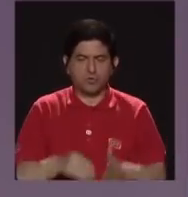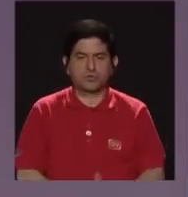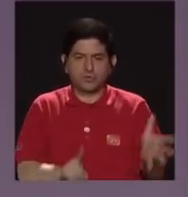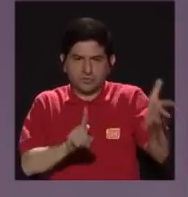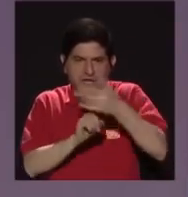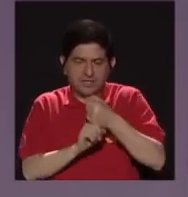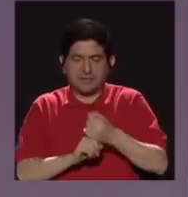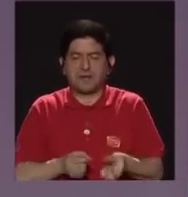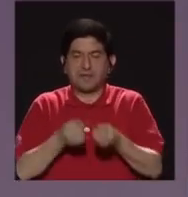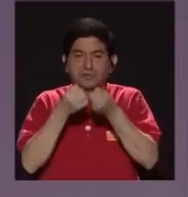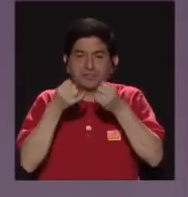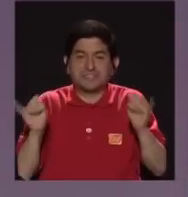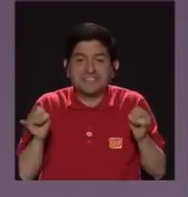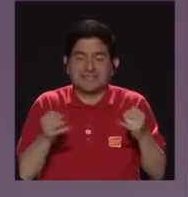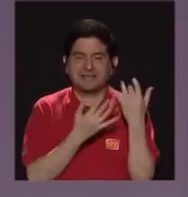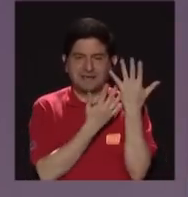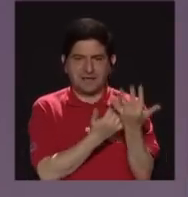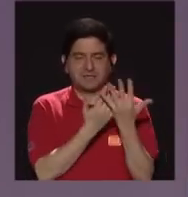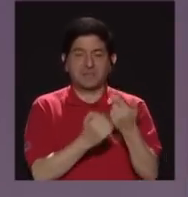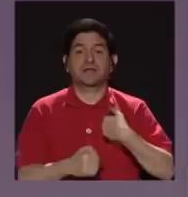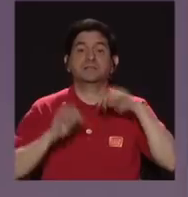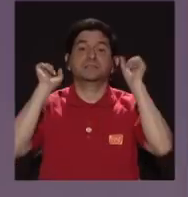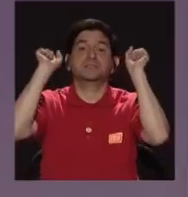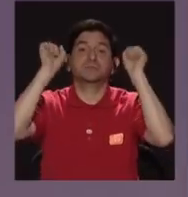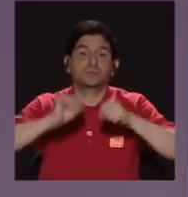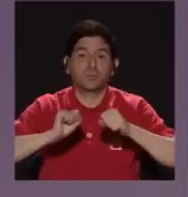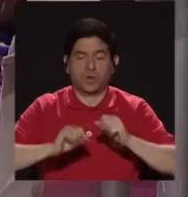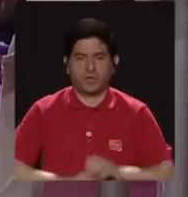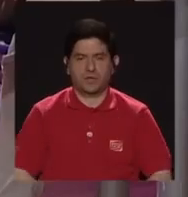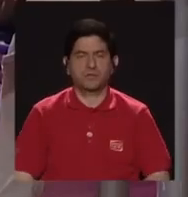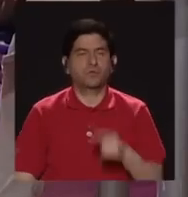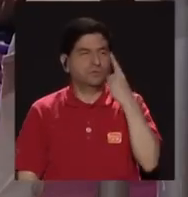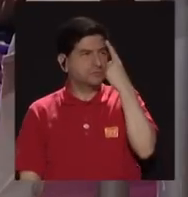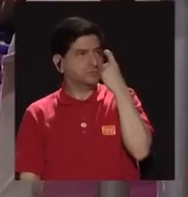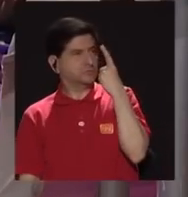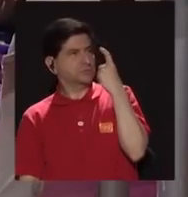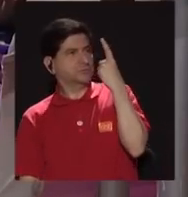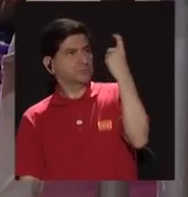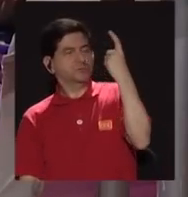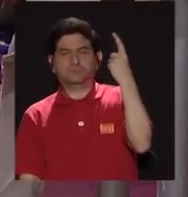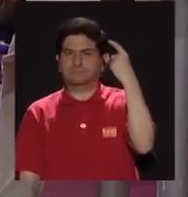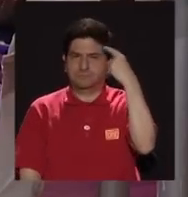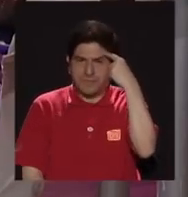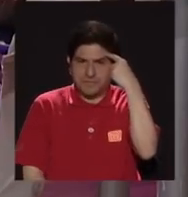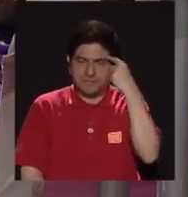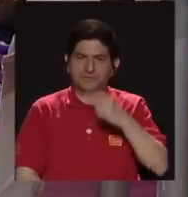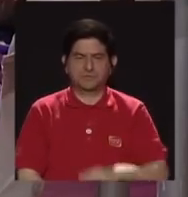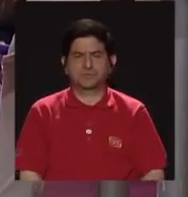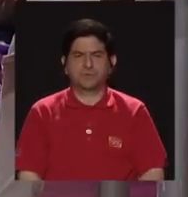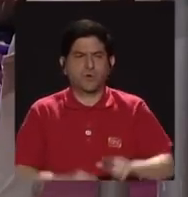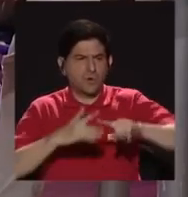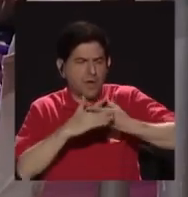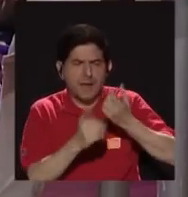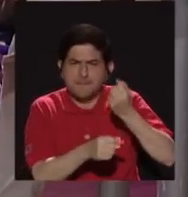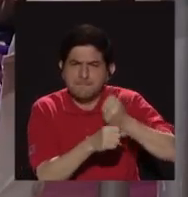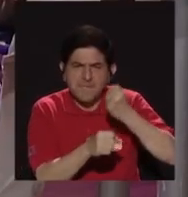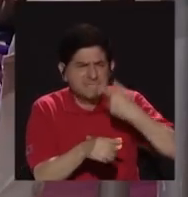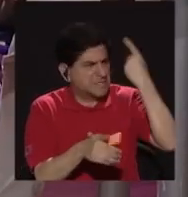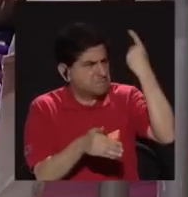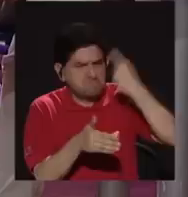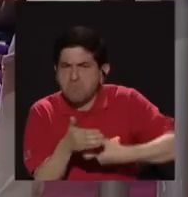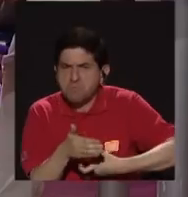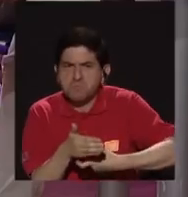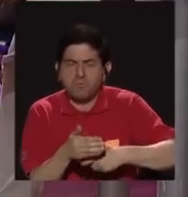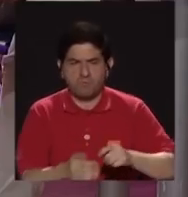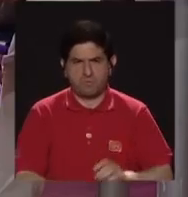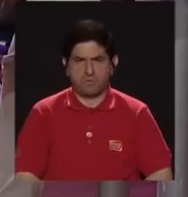en la desesperanza. Entonces, si yo pudiera soñar, pensaría en comenzar a trabajar arduamente